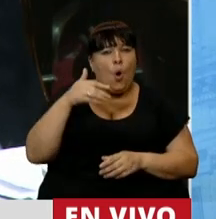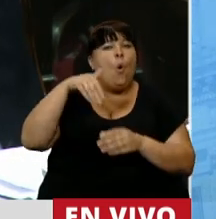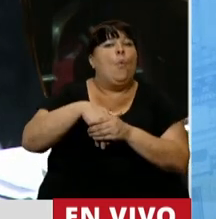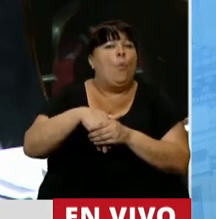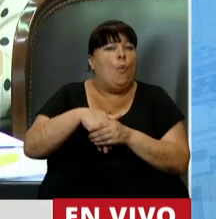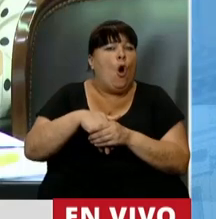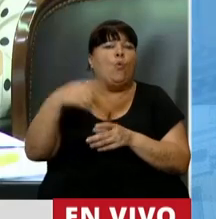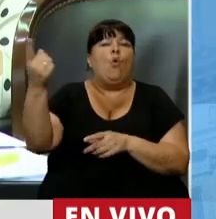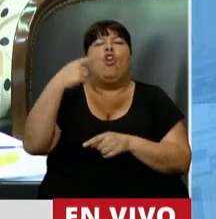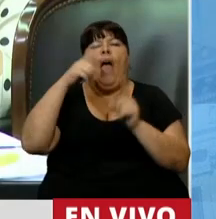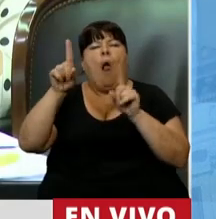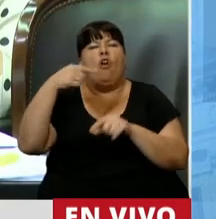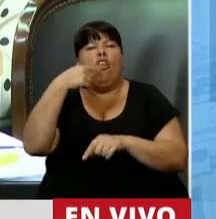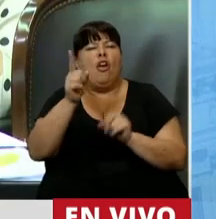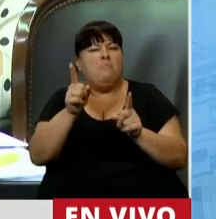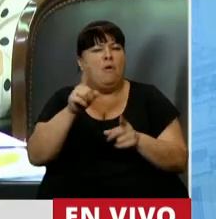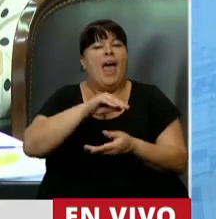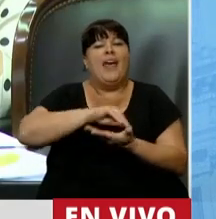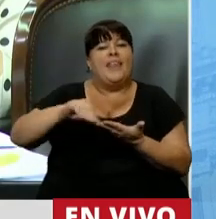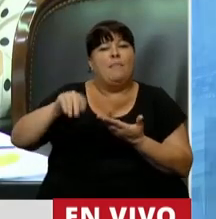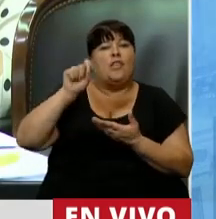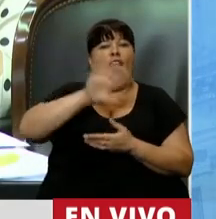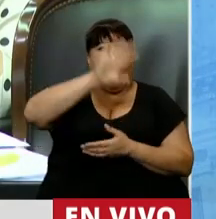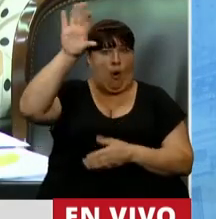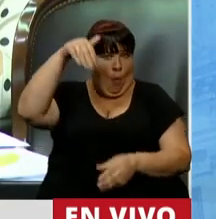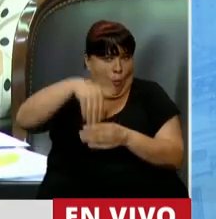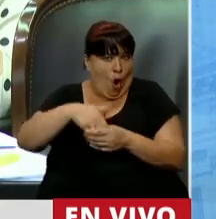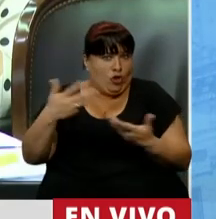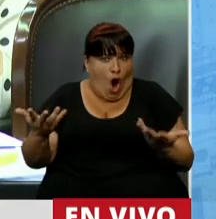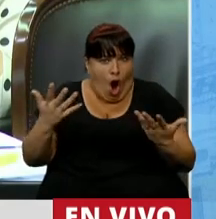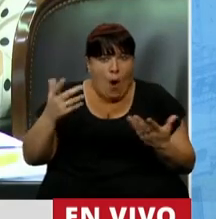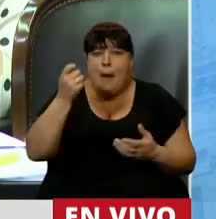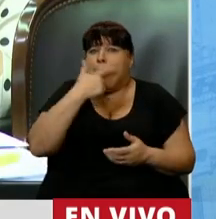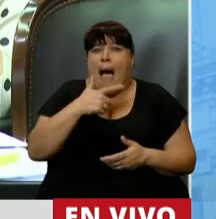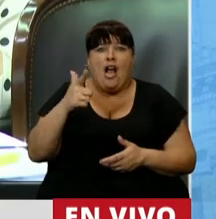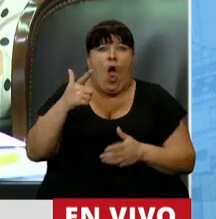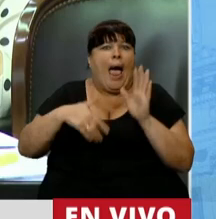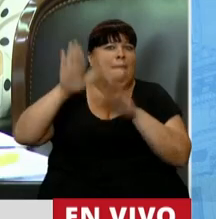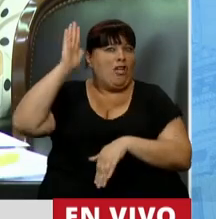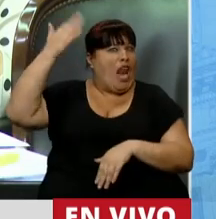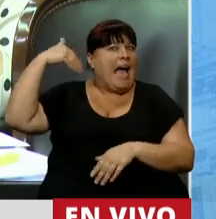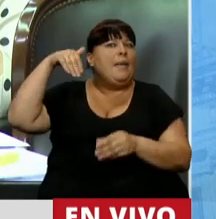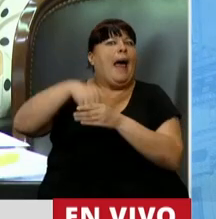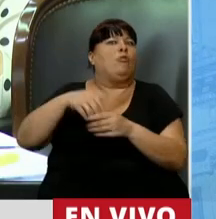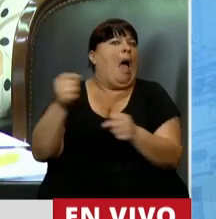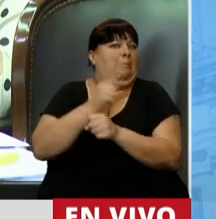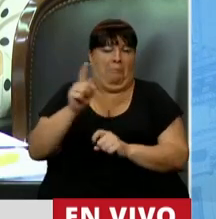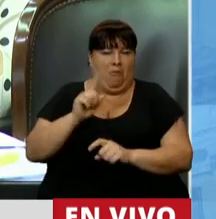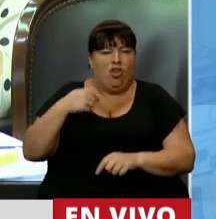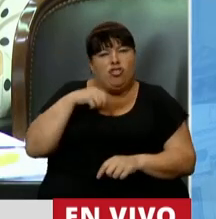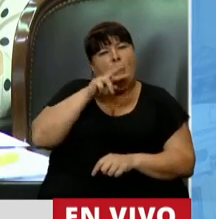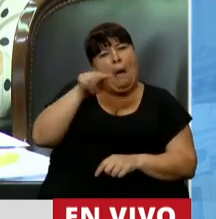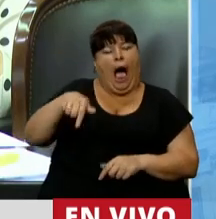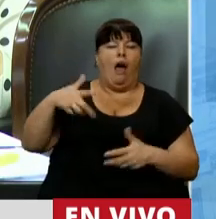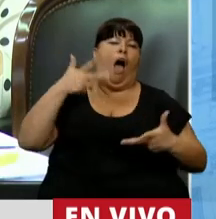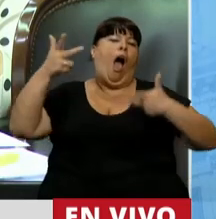lo votaron, como alguien dijo por ahí, los diputados de las provincias, porque es cierto, el matrimonio no tenía mayoría para sacar esa ley. Yo ahora